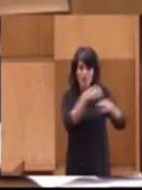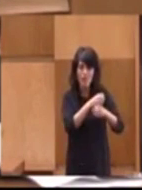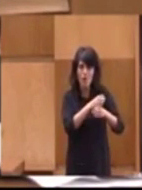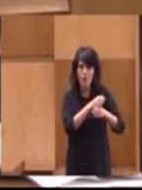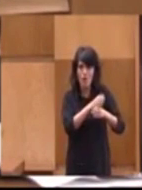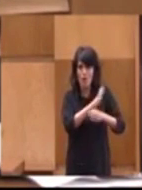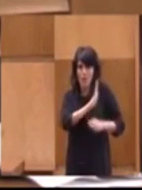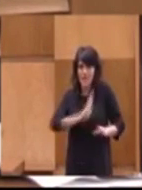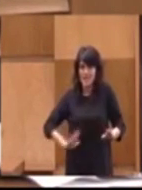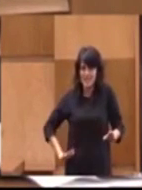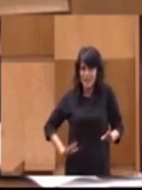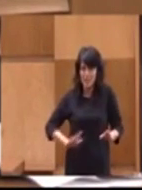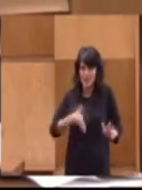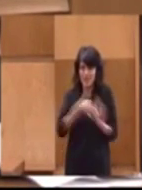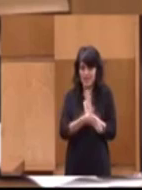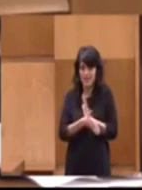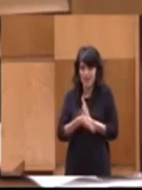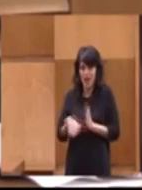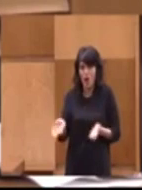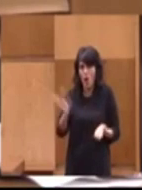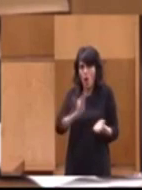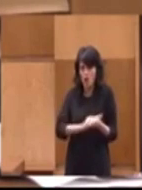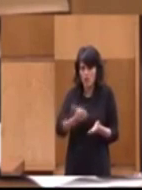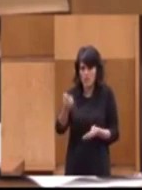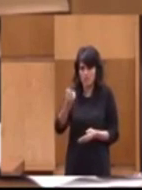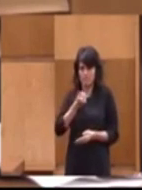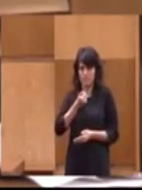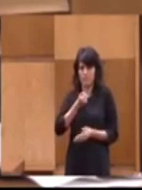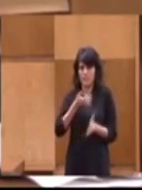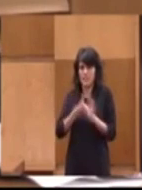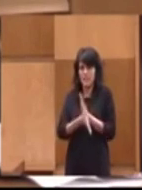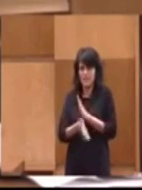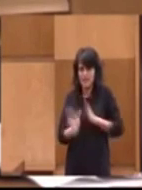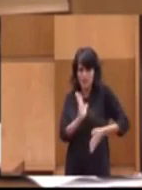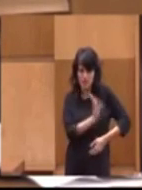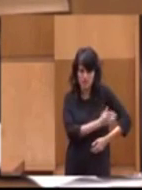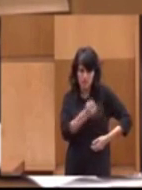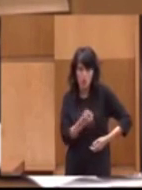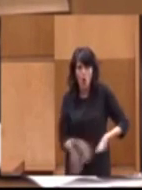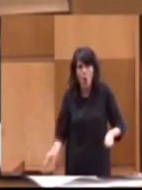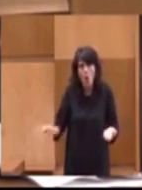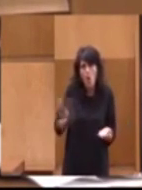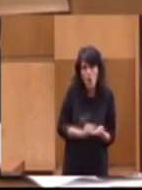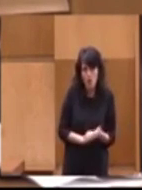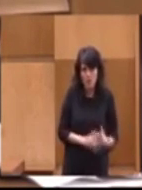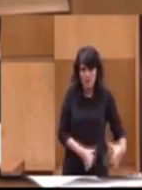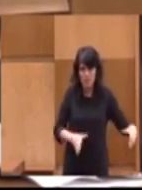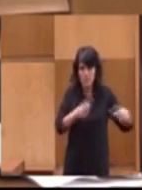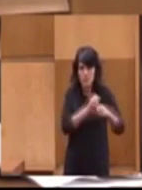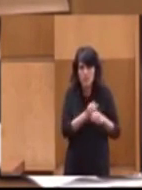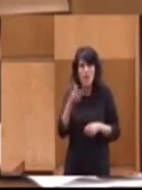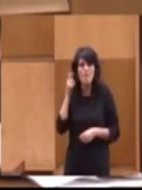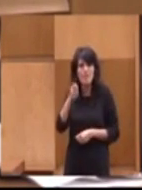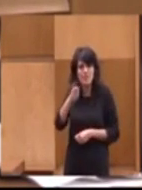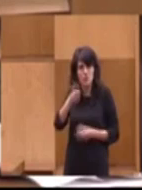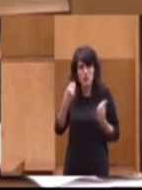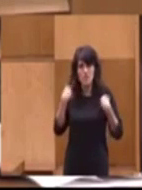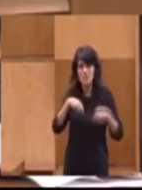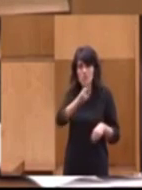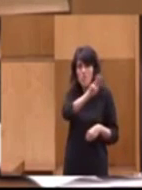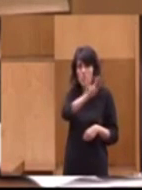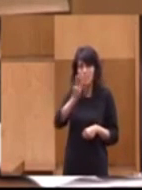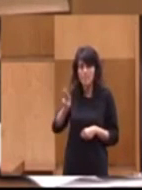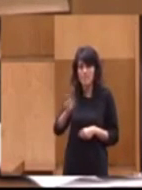Un nuevo hachazo, un nuevo hachazo a la hucha de las pensiones. Desde que gobierna el Partido Popular en 2011,